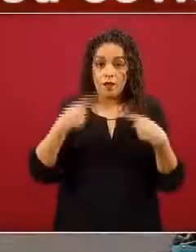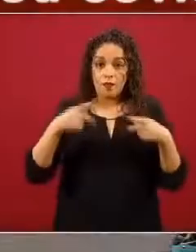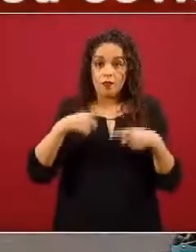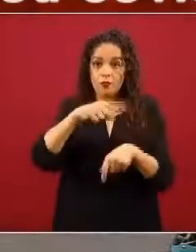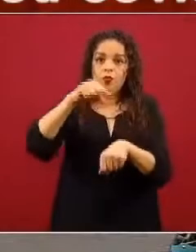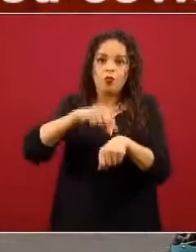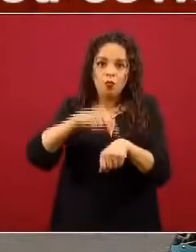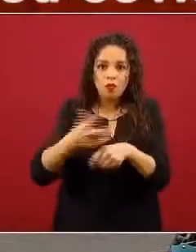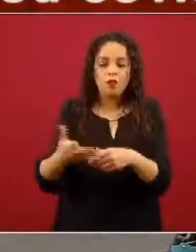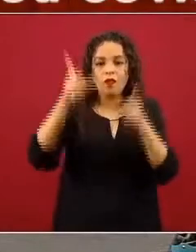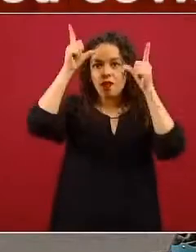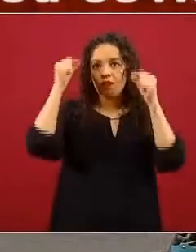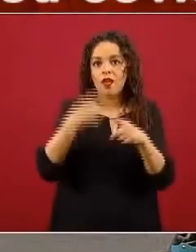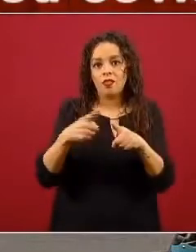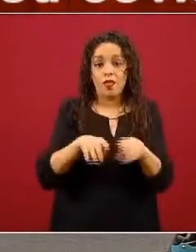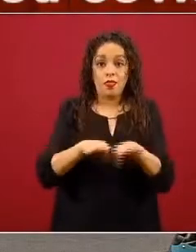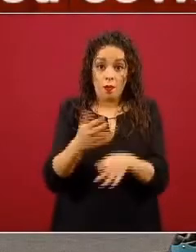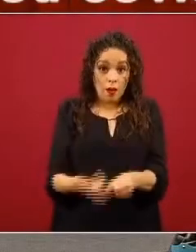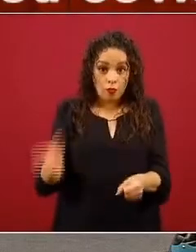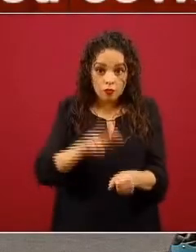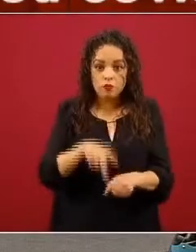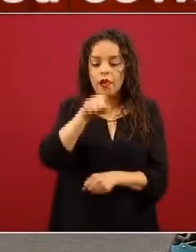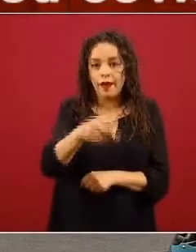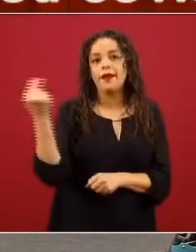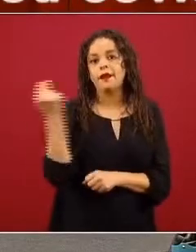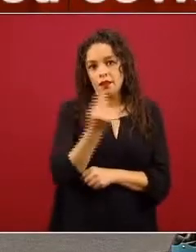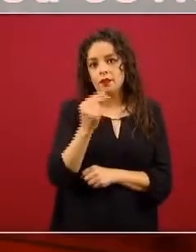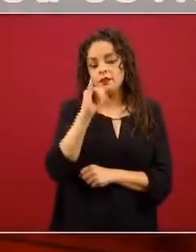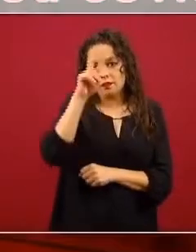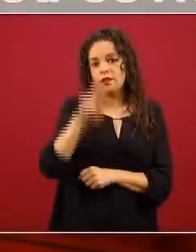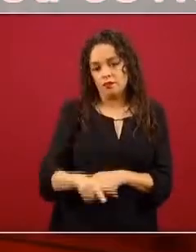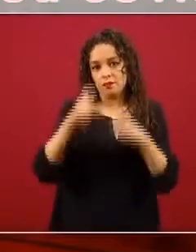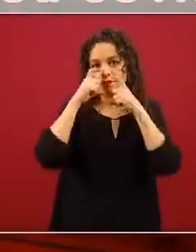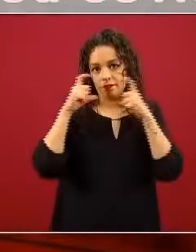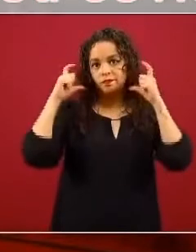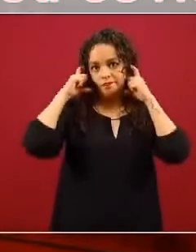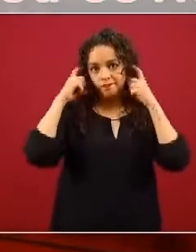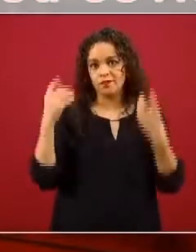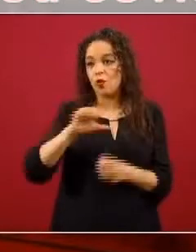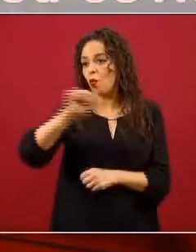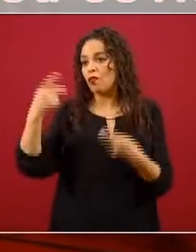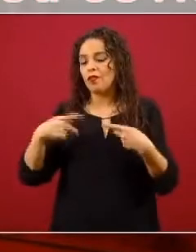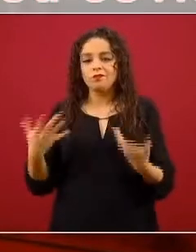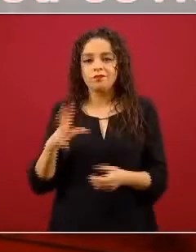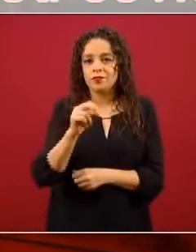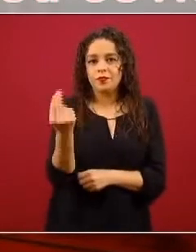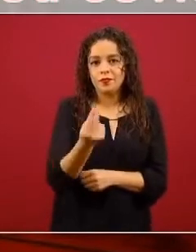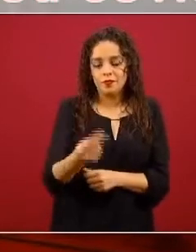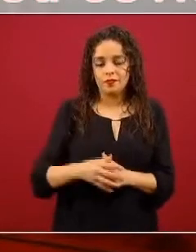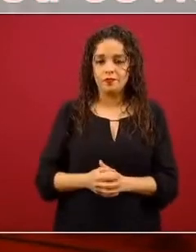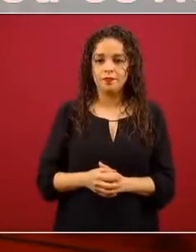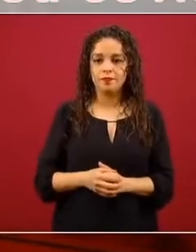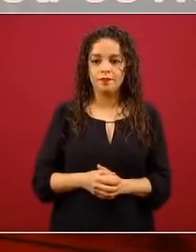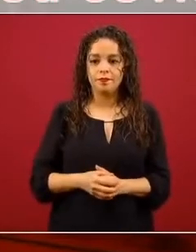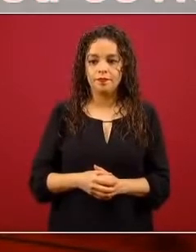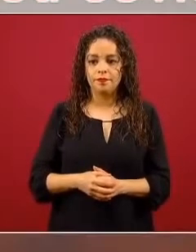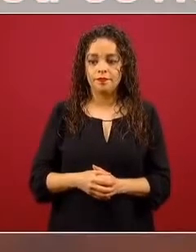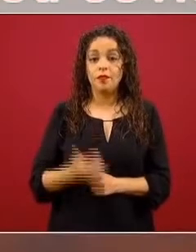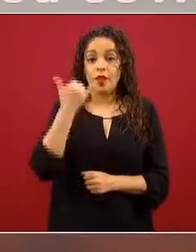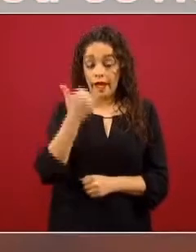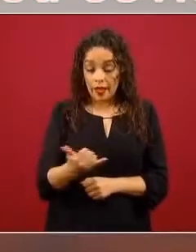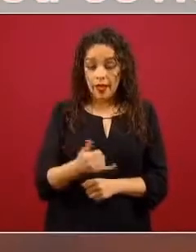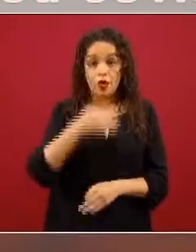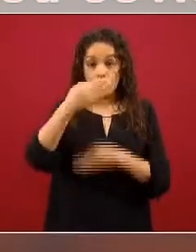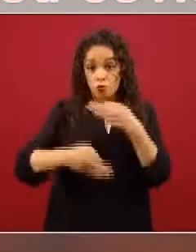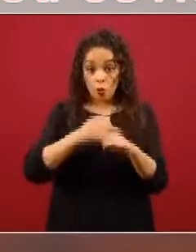Y el personal de salud de las áreas donde se requiere este equipo de protección personal. Nuevamente, no se requiere ni siquiera en todas las áreas del